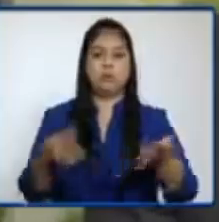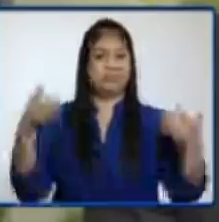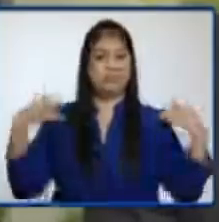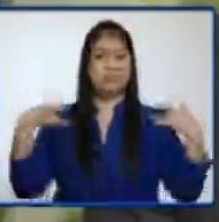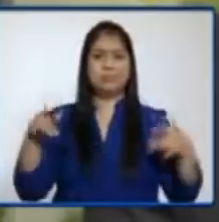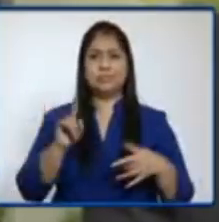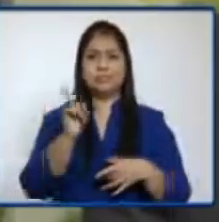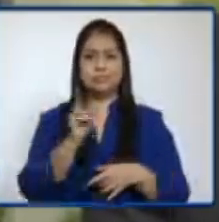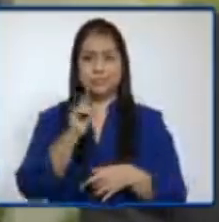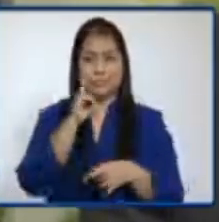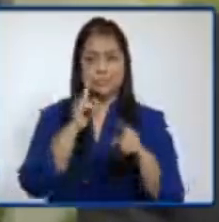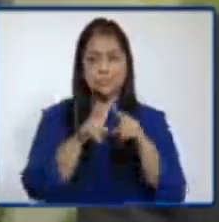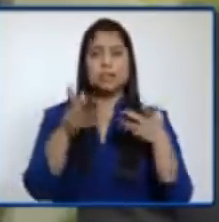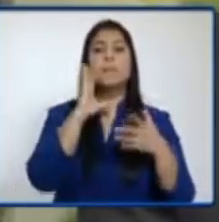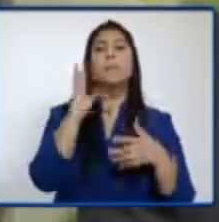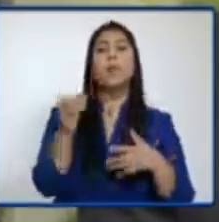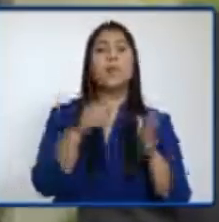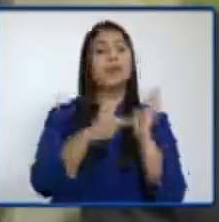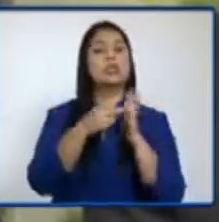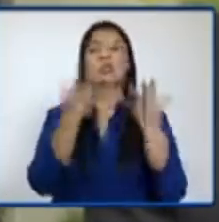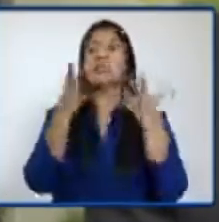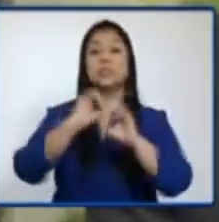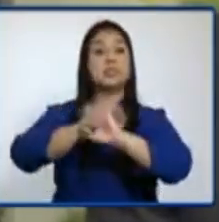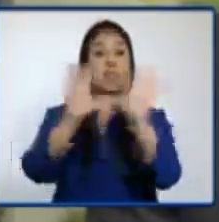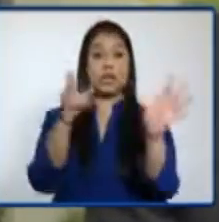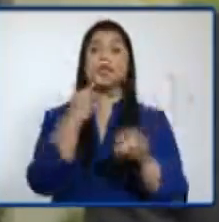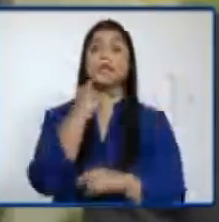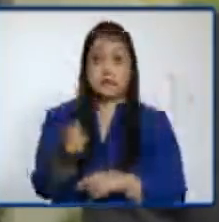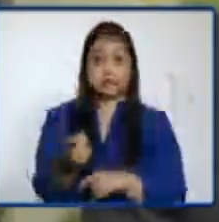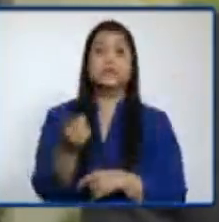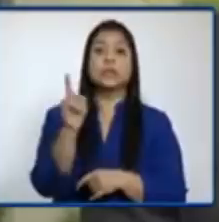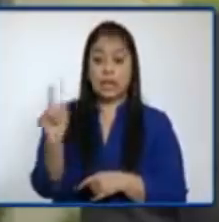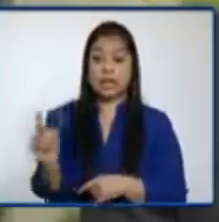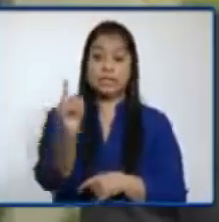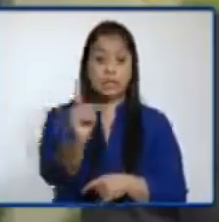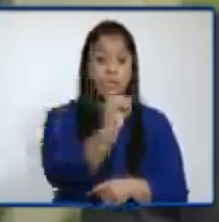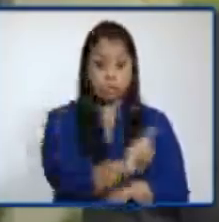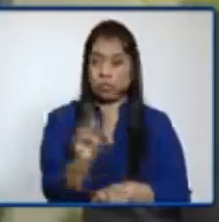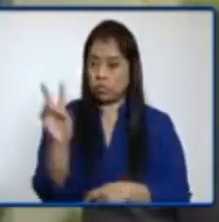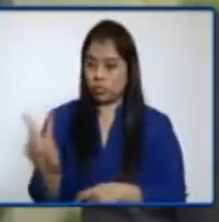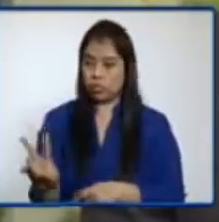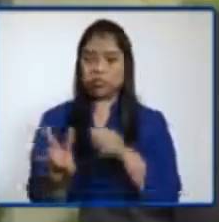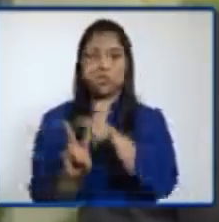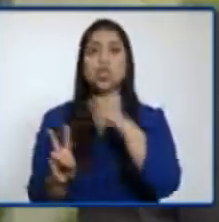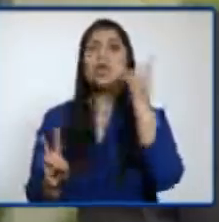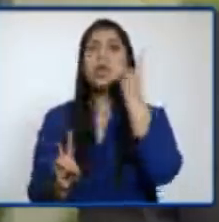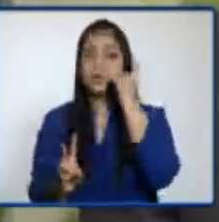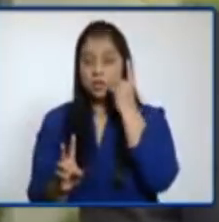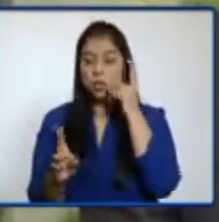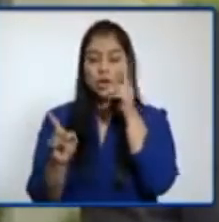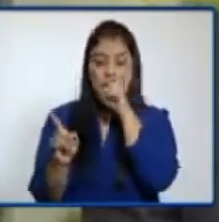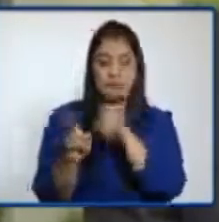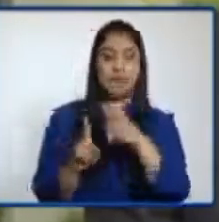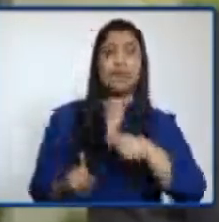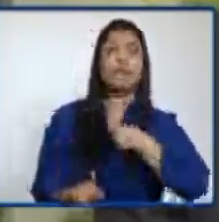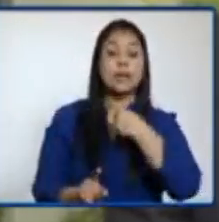eximiente de responsabilidad, puesto que las normas son claras y establecen a cada una de las dos partes laborales que es lo que les corresponde cumplir.